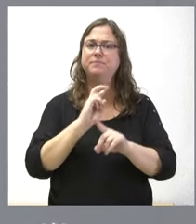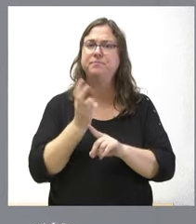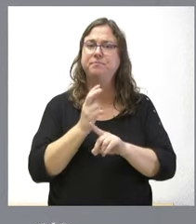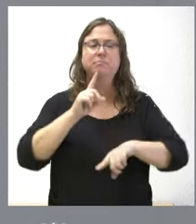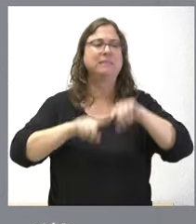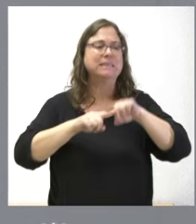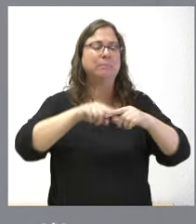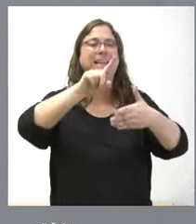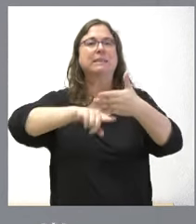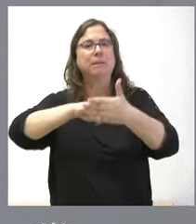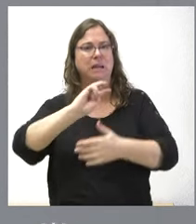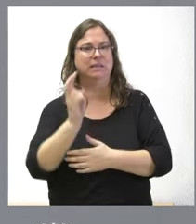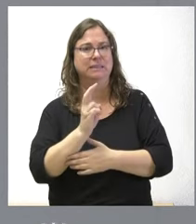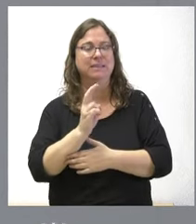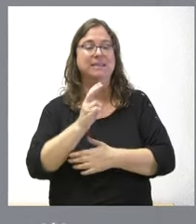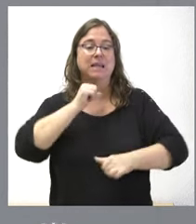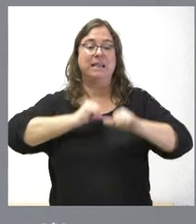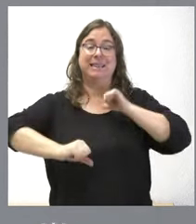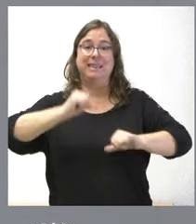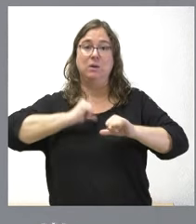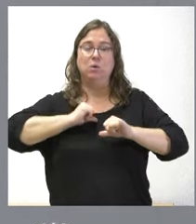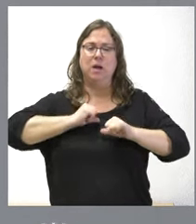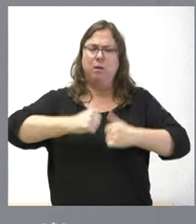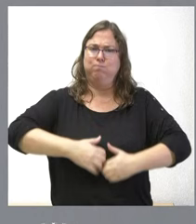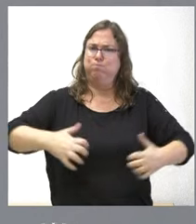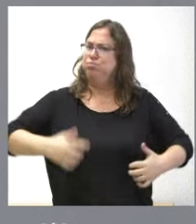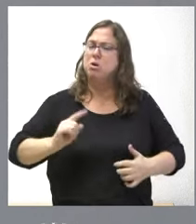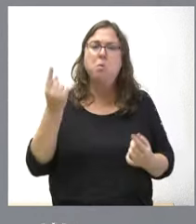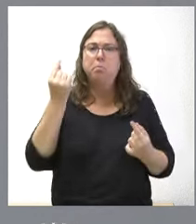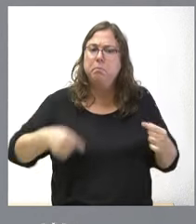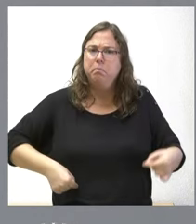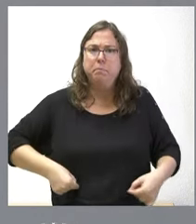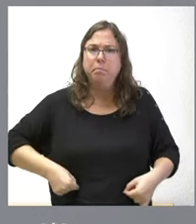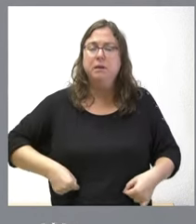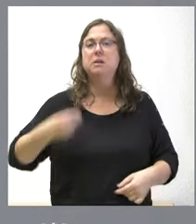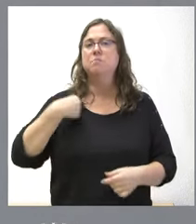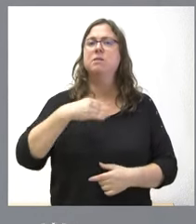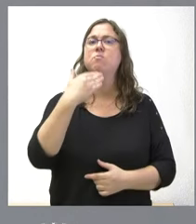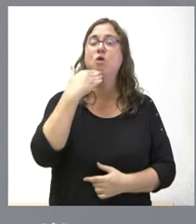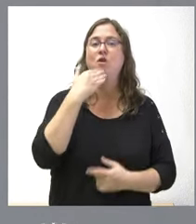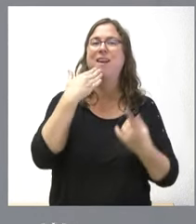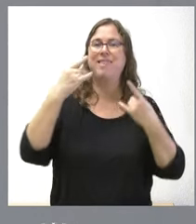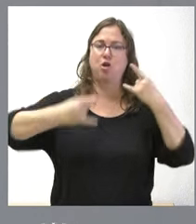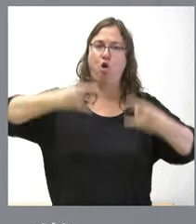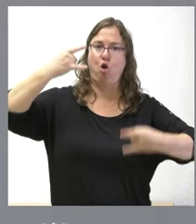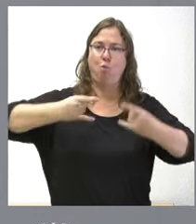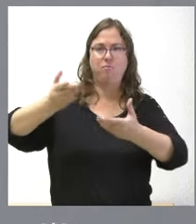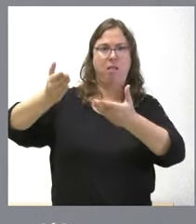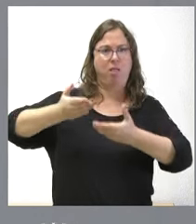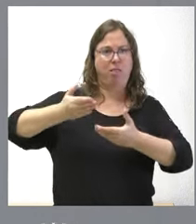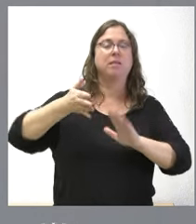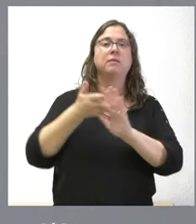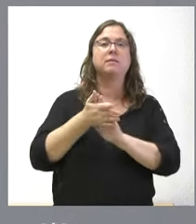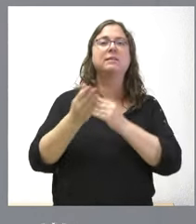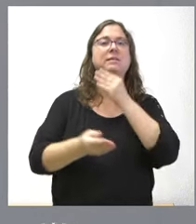especialidades con una cirugía mínimamente invasiva, la que supone esta cirugía robótica asistida que se va